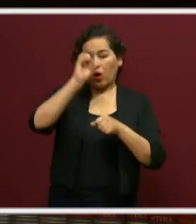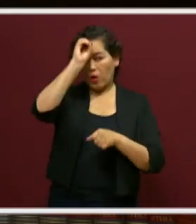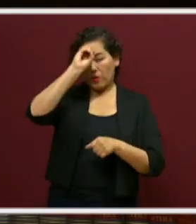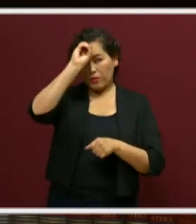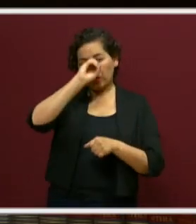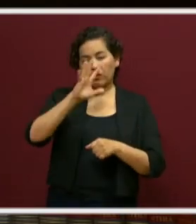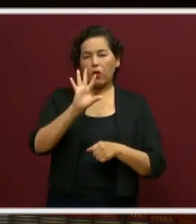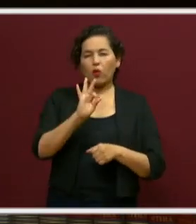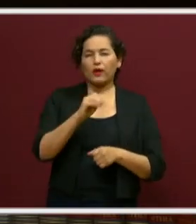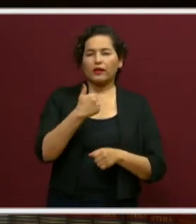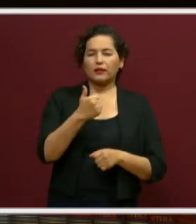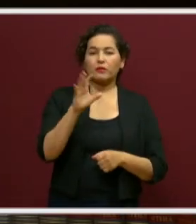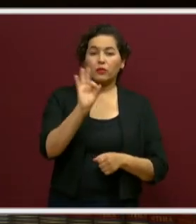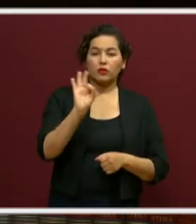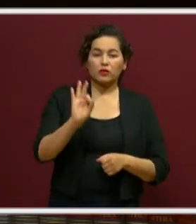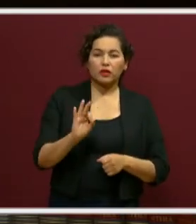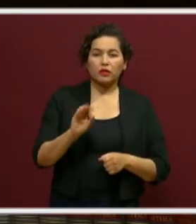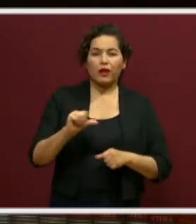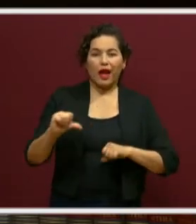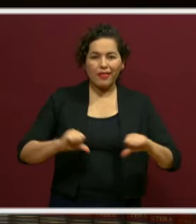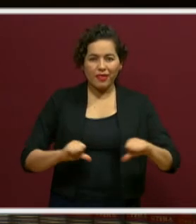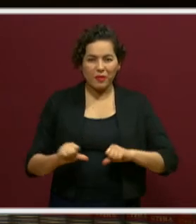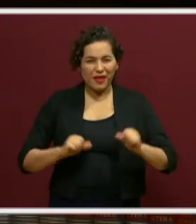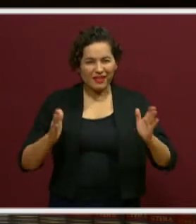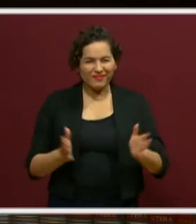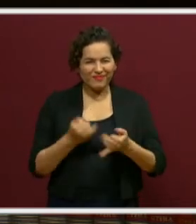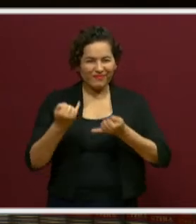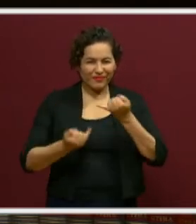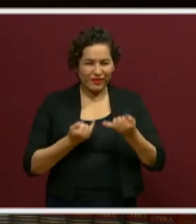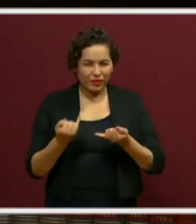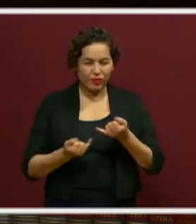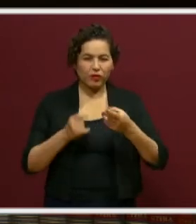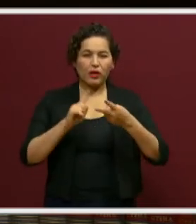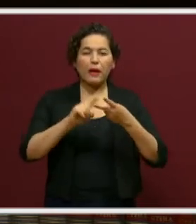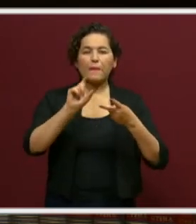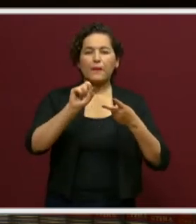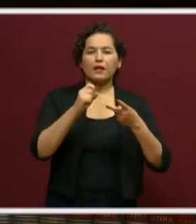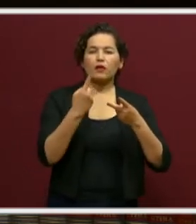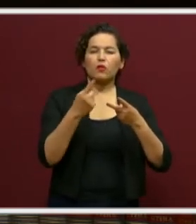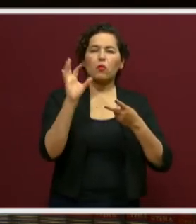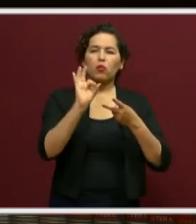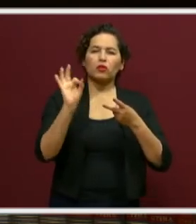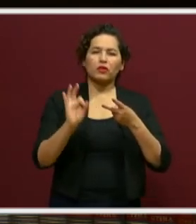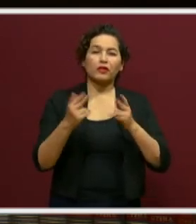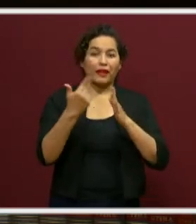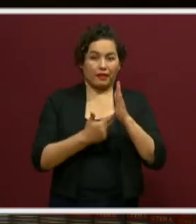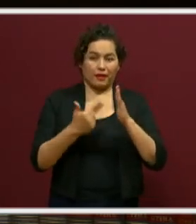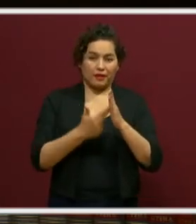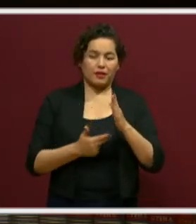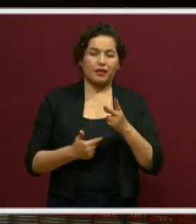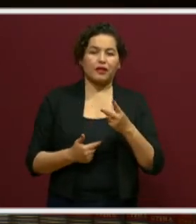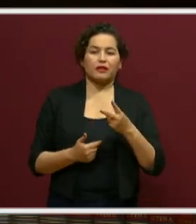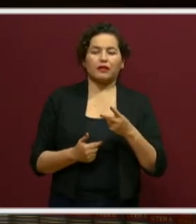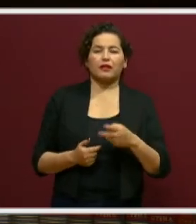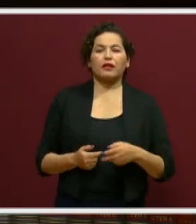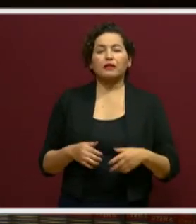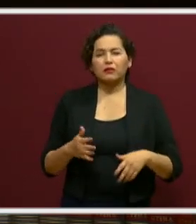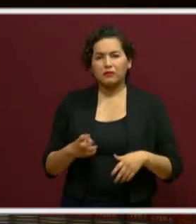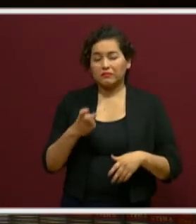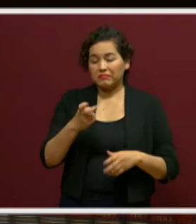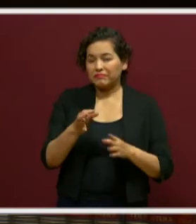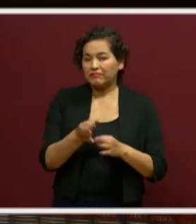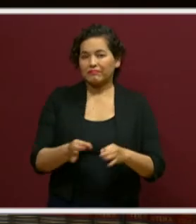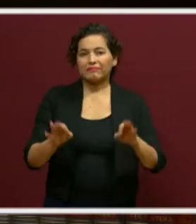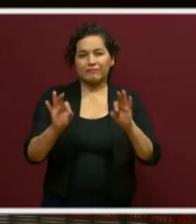de actividades lúdicas y un 21% de talleres. Entonces, haber atendido esta área, pues, fue